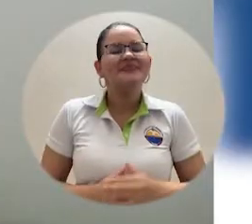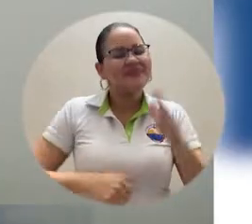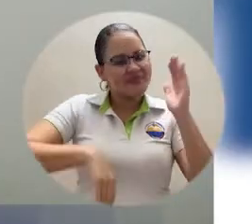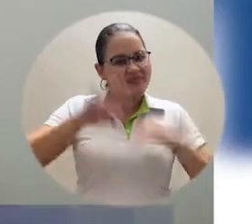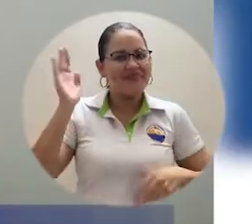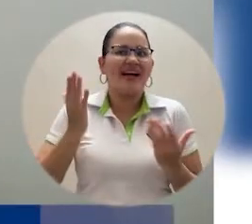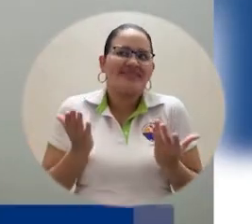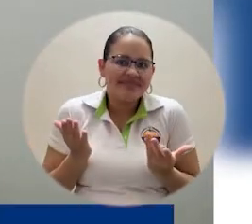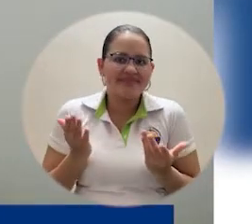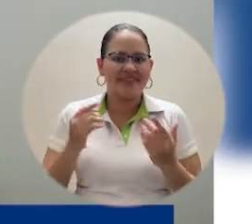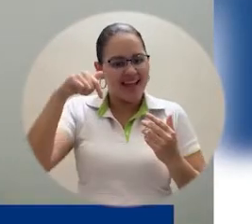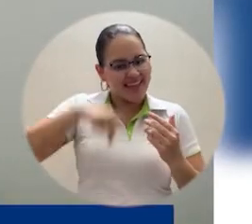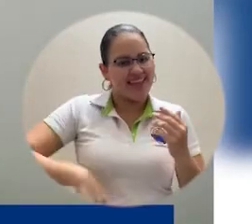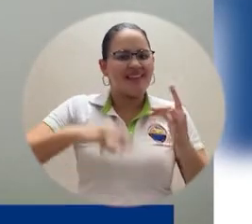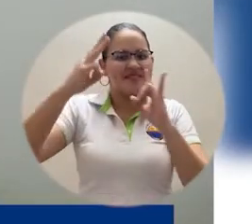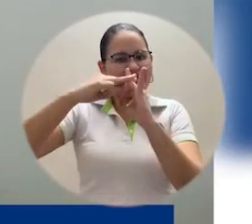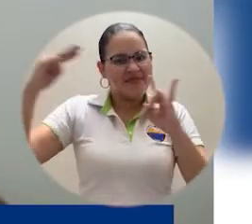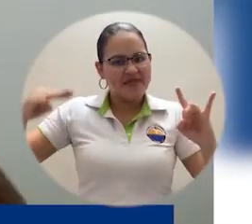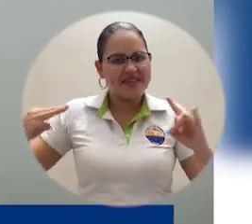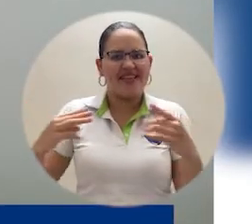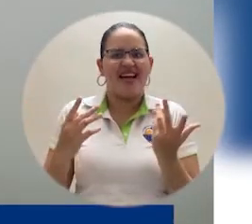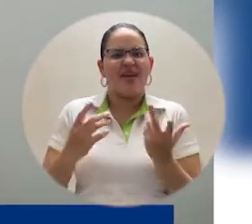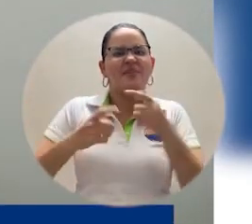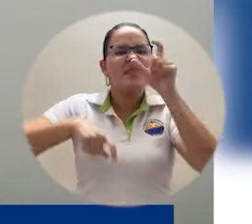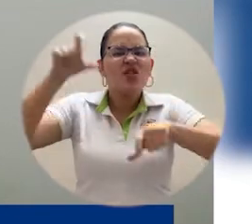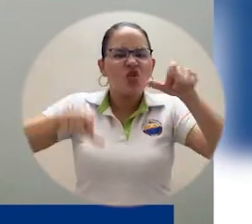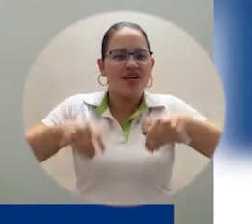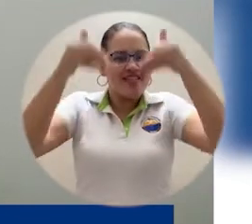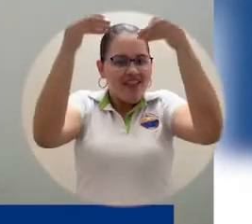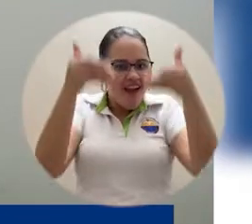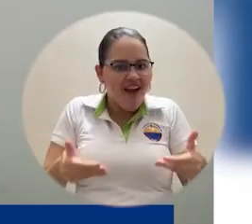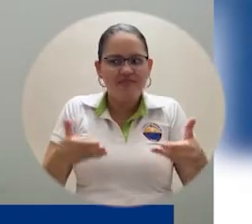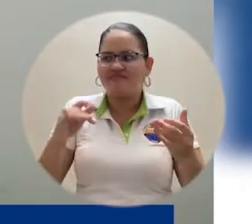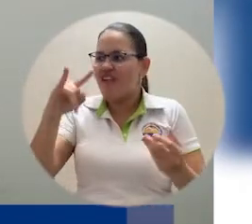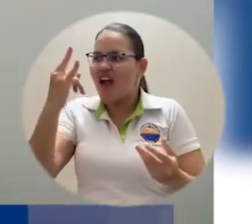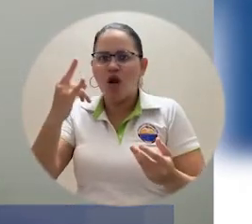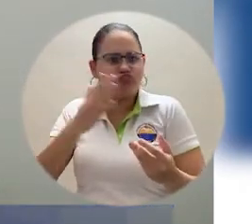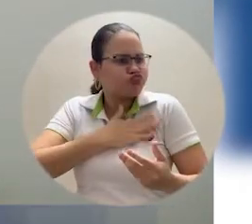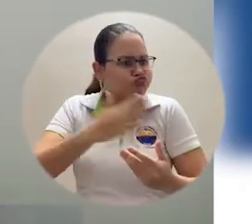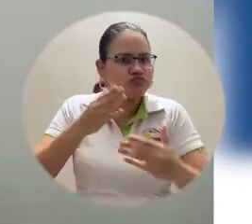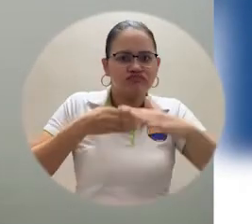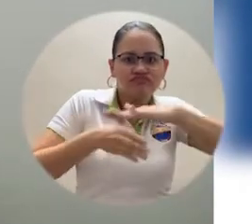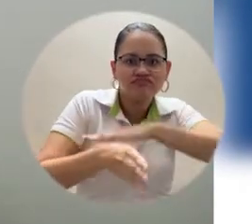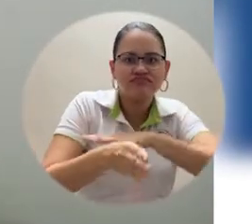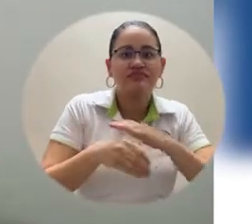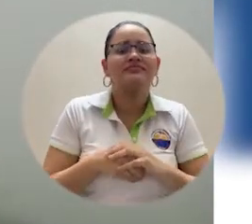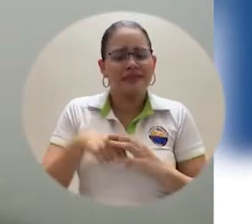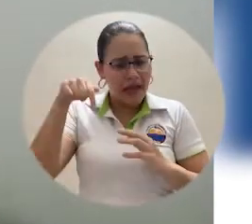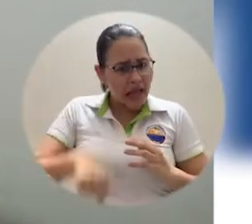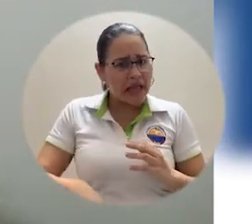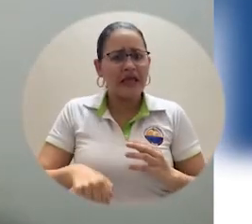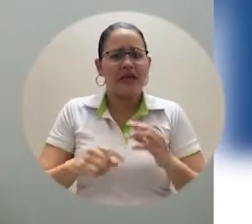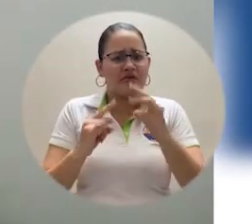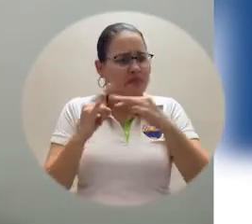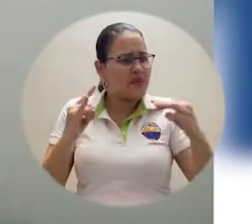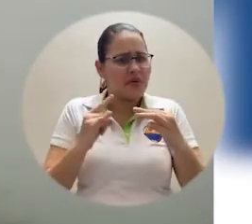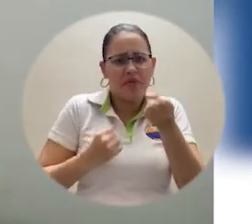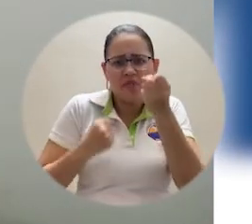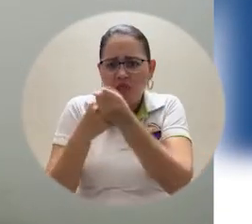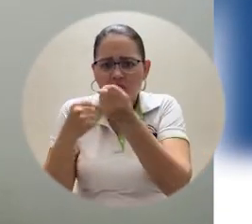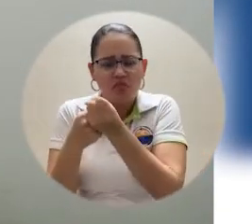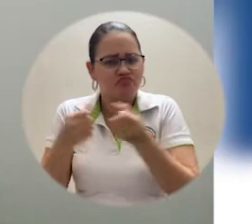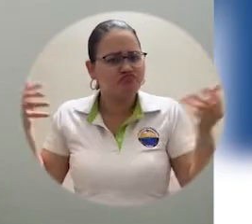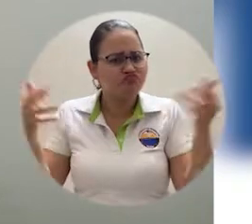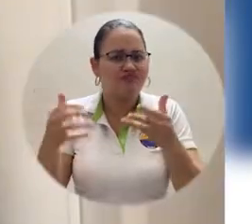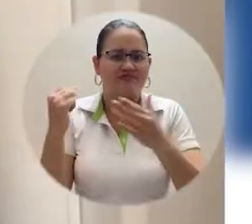Mostrando desde el punto de que es la accesibilidad de la Universidad, como discapacitados, de todos los beneficios que